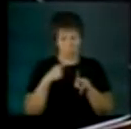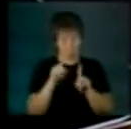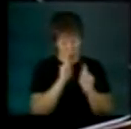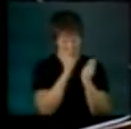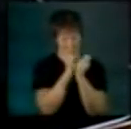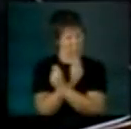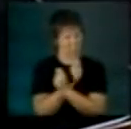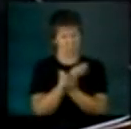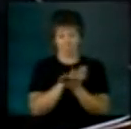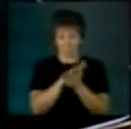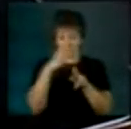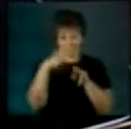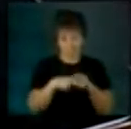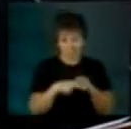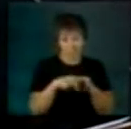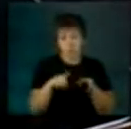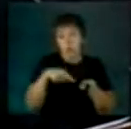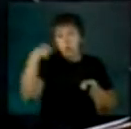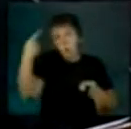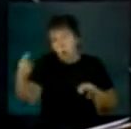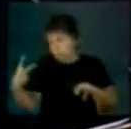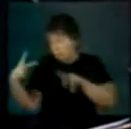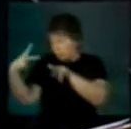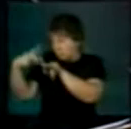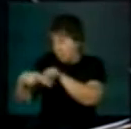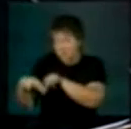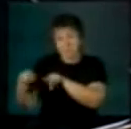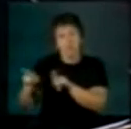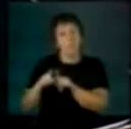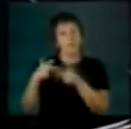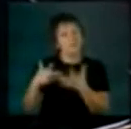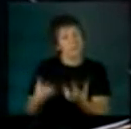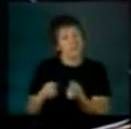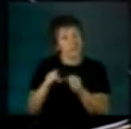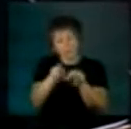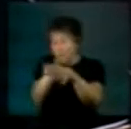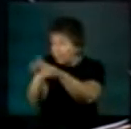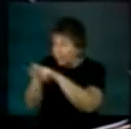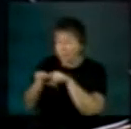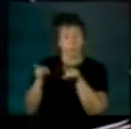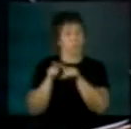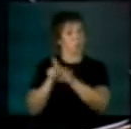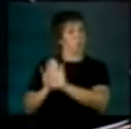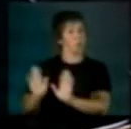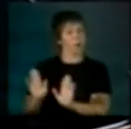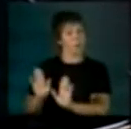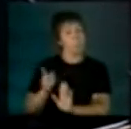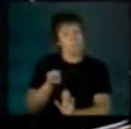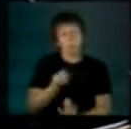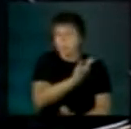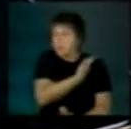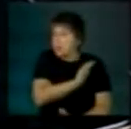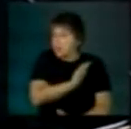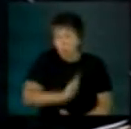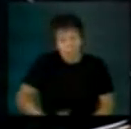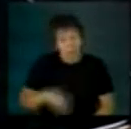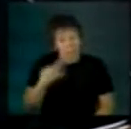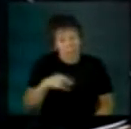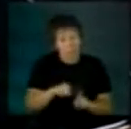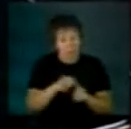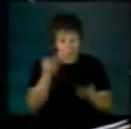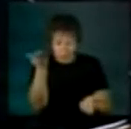preservacionistas a toda costa. El Estado deberá arbitrar y tomar las mejores